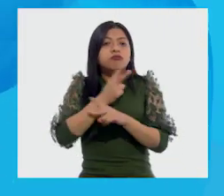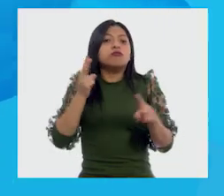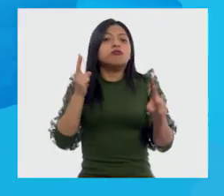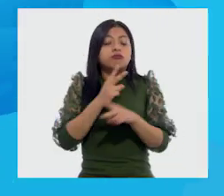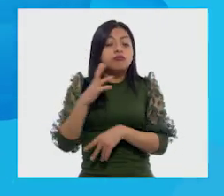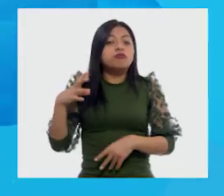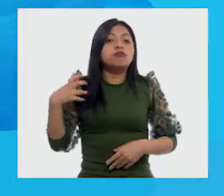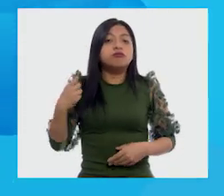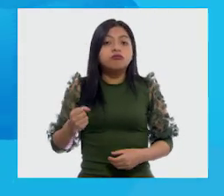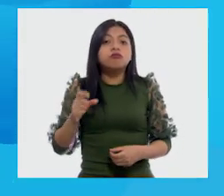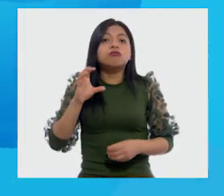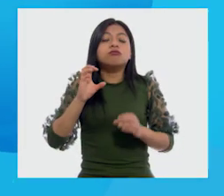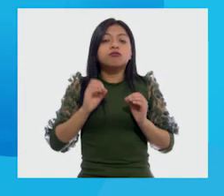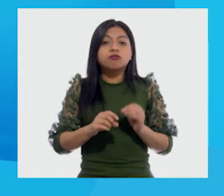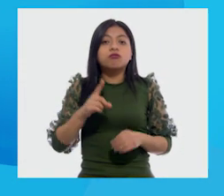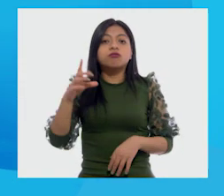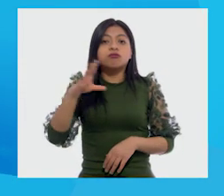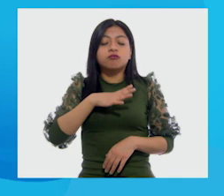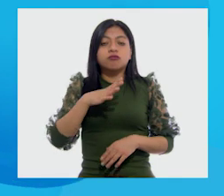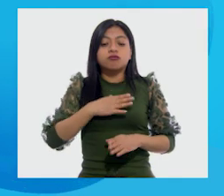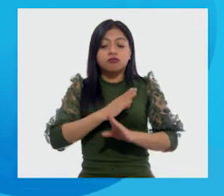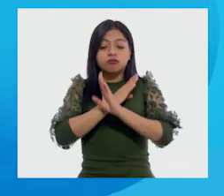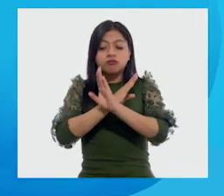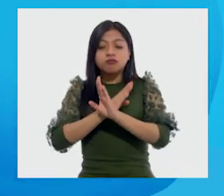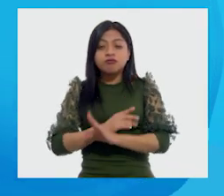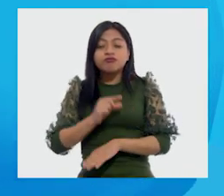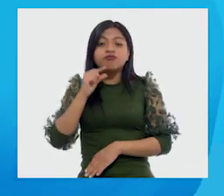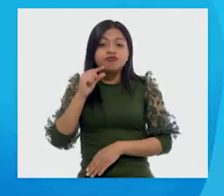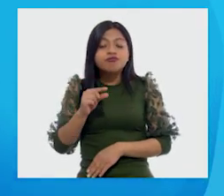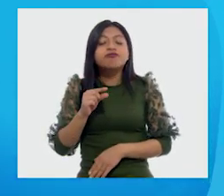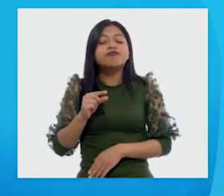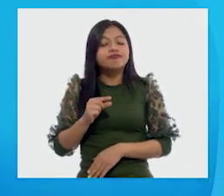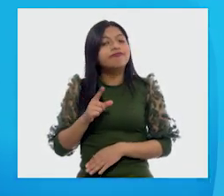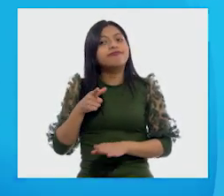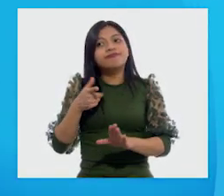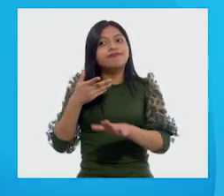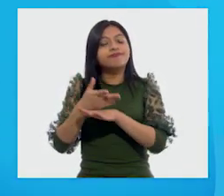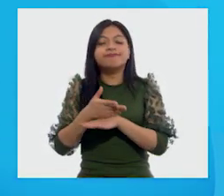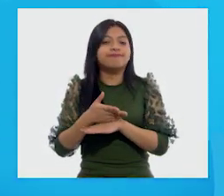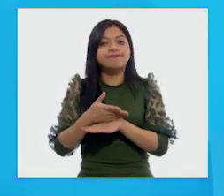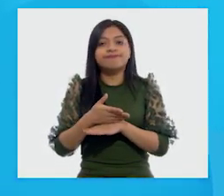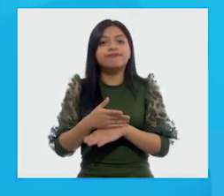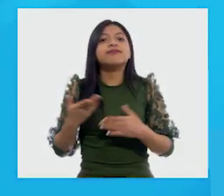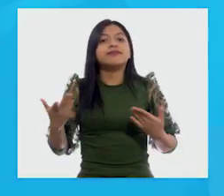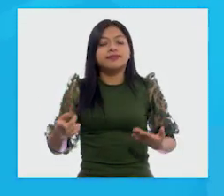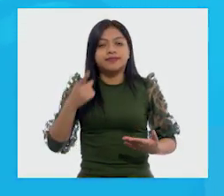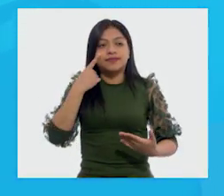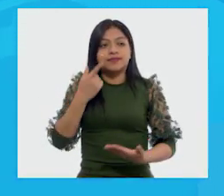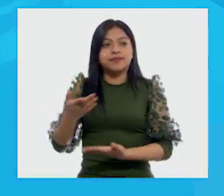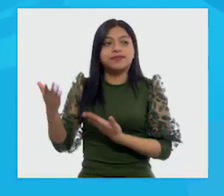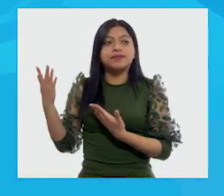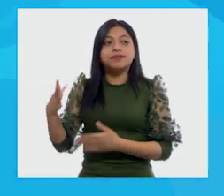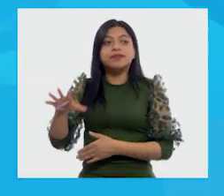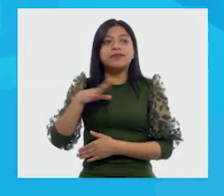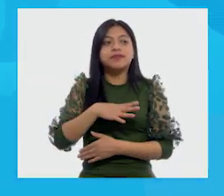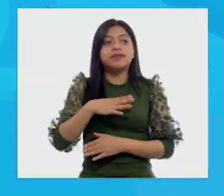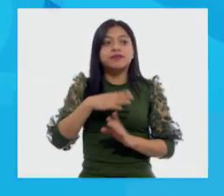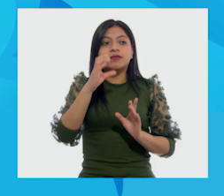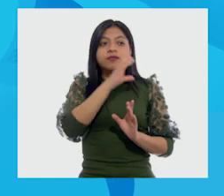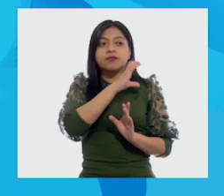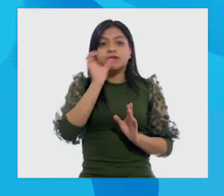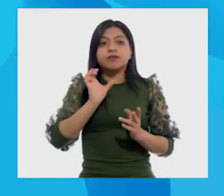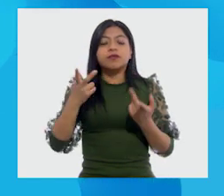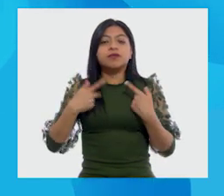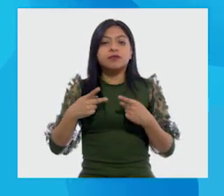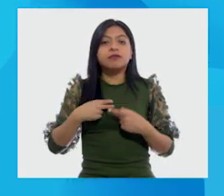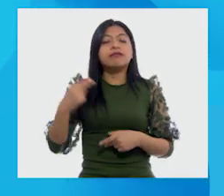deprimen el sistema inmune. Y si te fijas en la ilustración, vienen las personas que deben vacunarse.